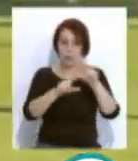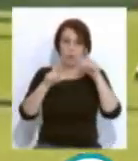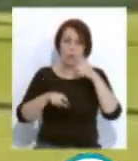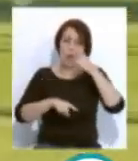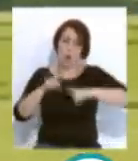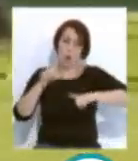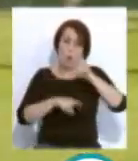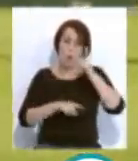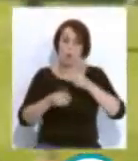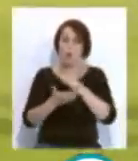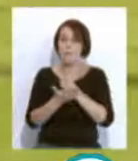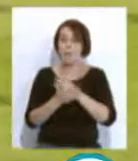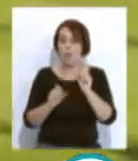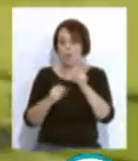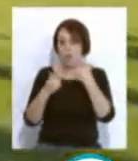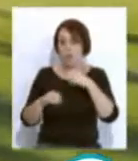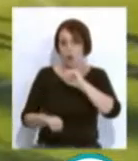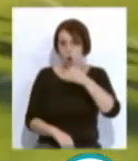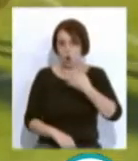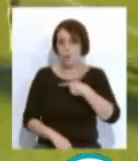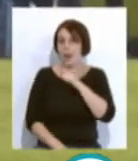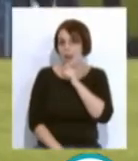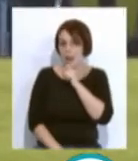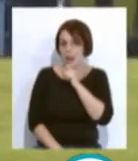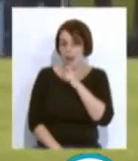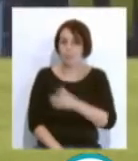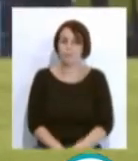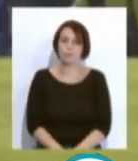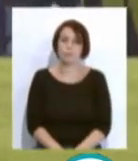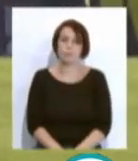comparecerá ante los medios oficiales del club al término del entrenamiento.